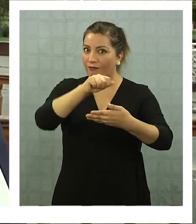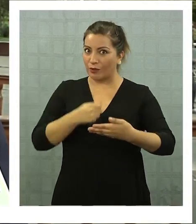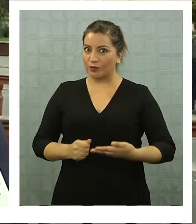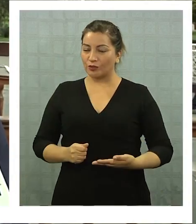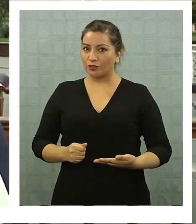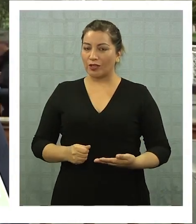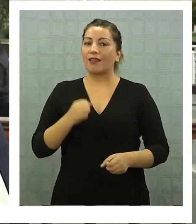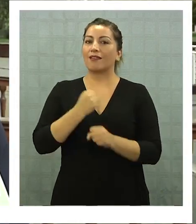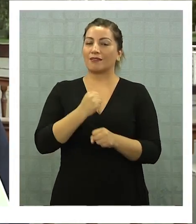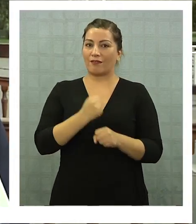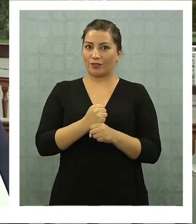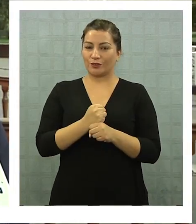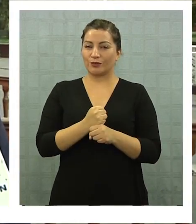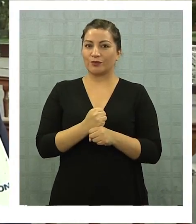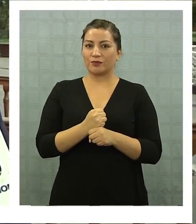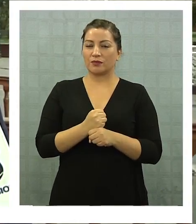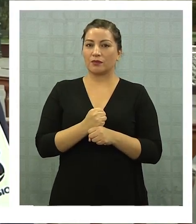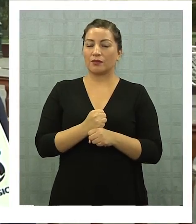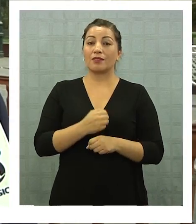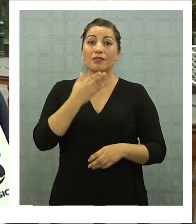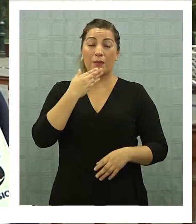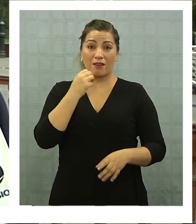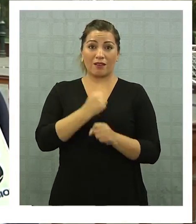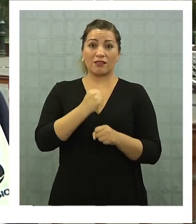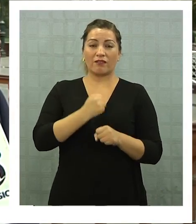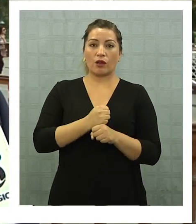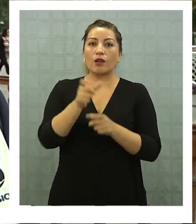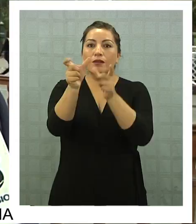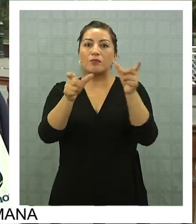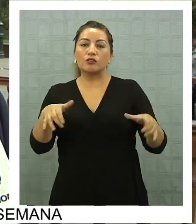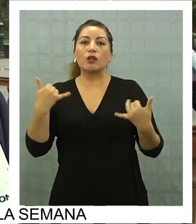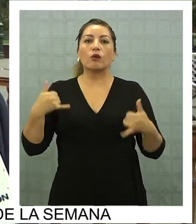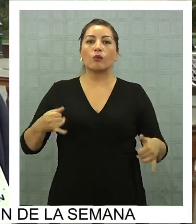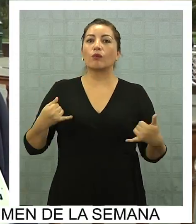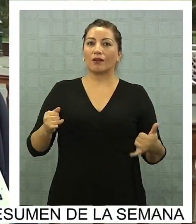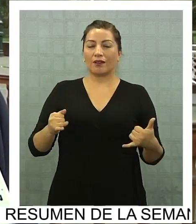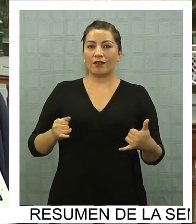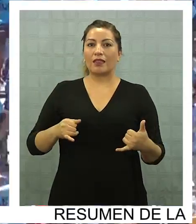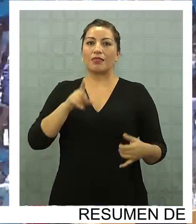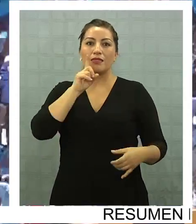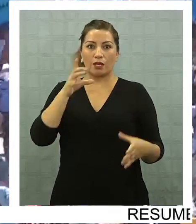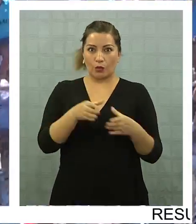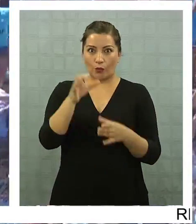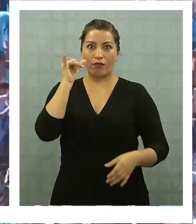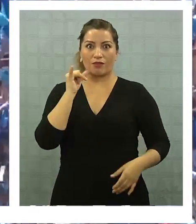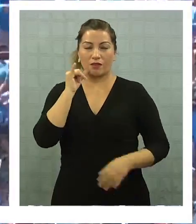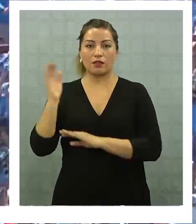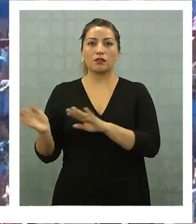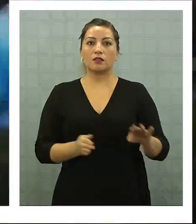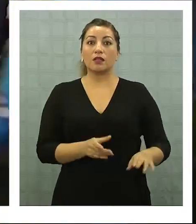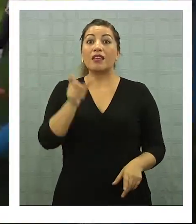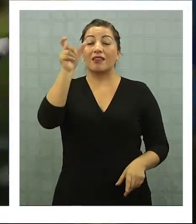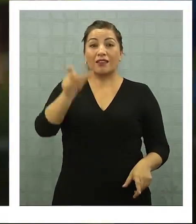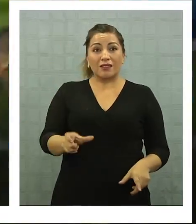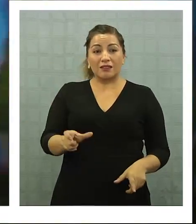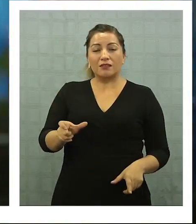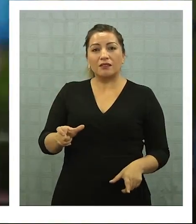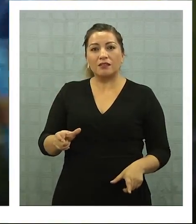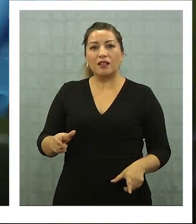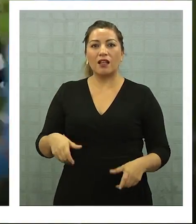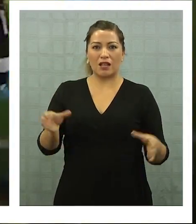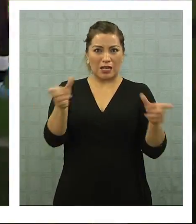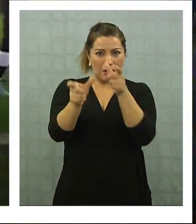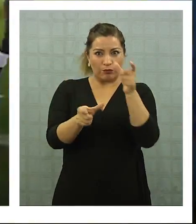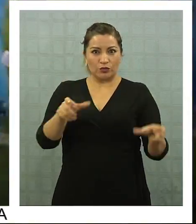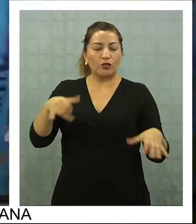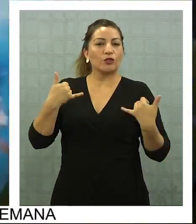el desempeño. También el desempeño va en base a los jugadores que cada temporada tiene el plantel. A juicio del hincha, esta modalidad de derrotar